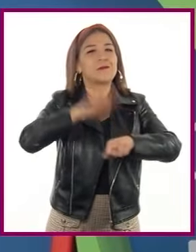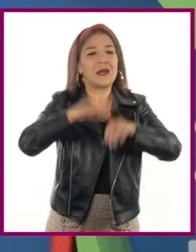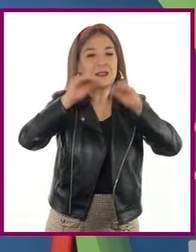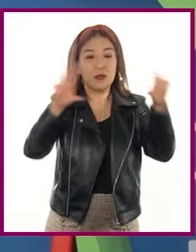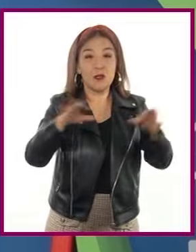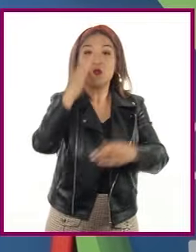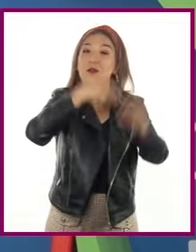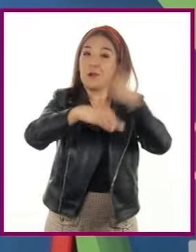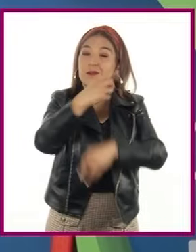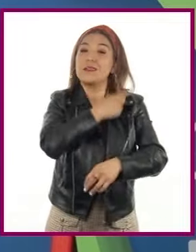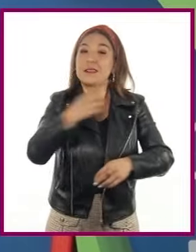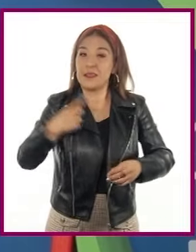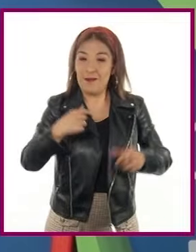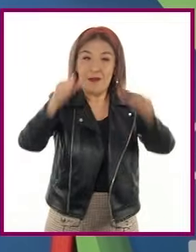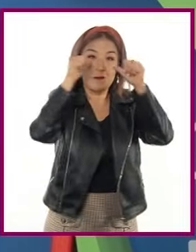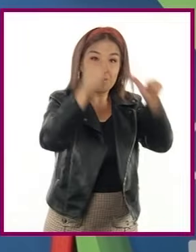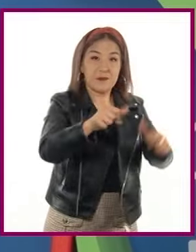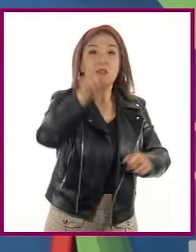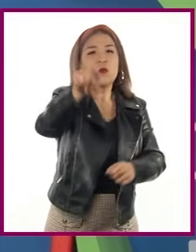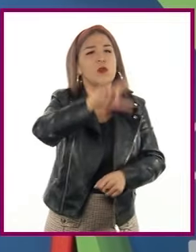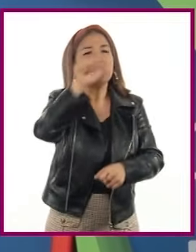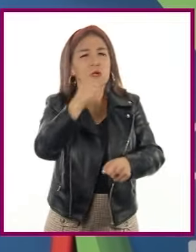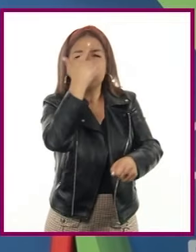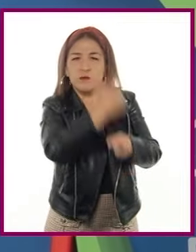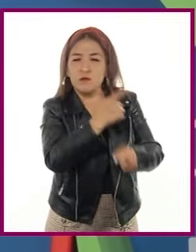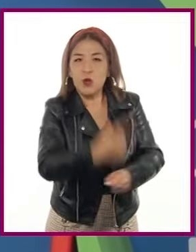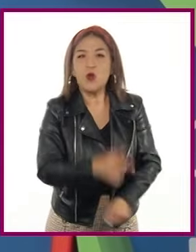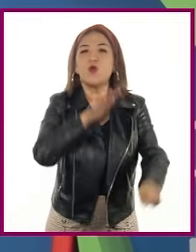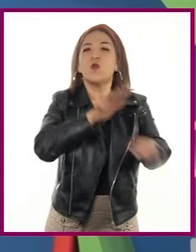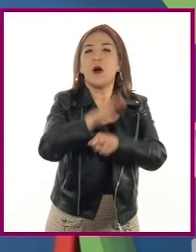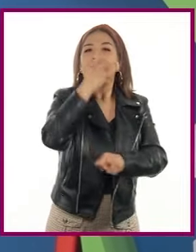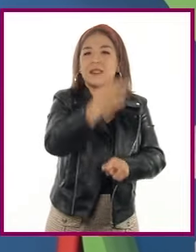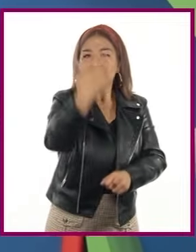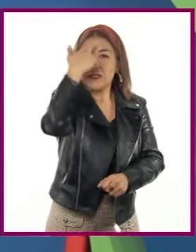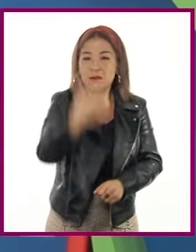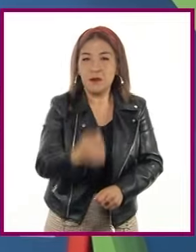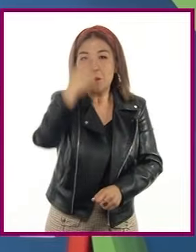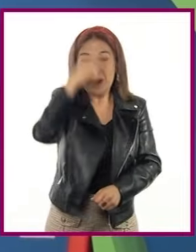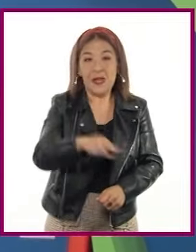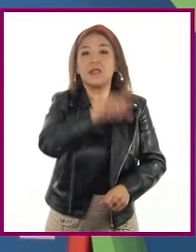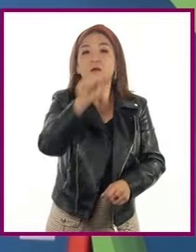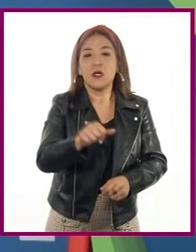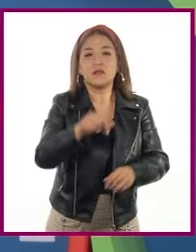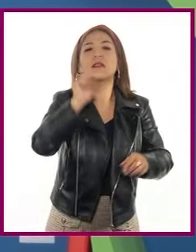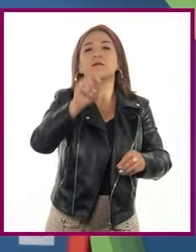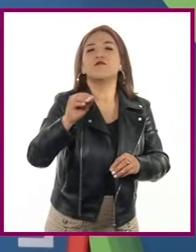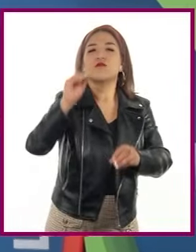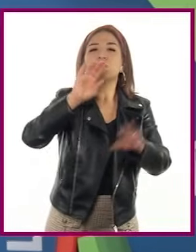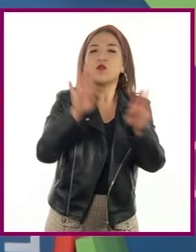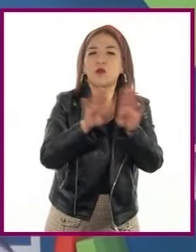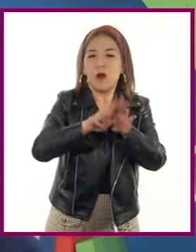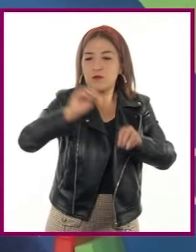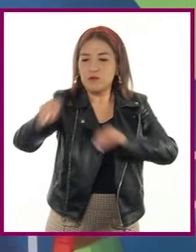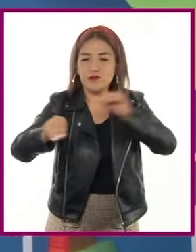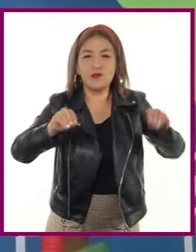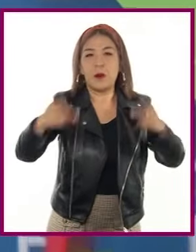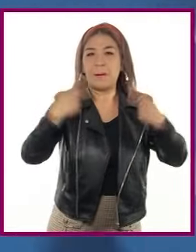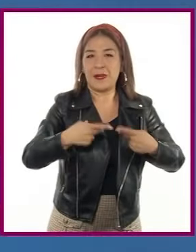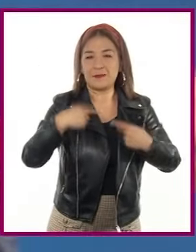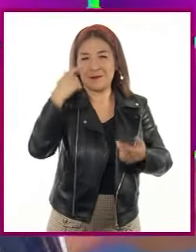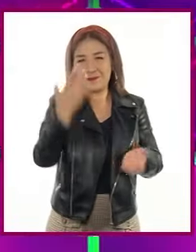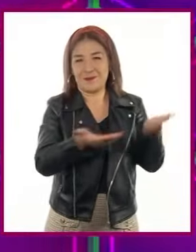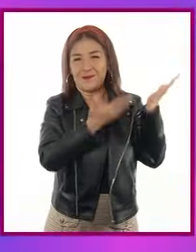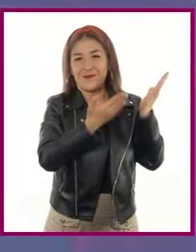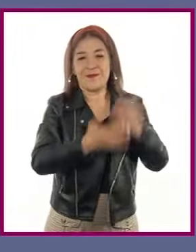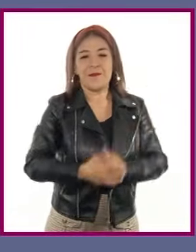¡Presten mucha atención para que puedan identificar cuáles son los factores que influyen en la distribución de la población! ¡Corre